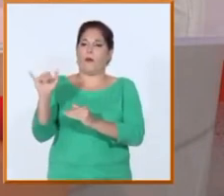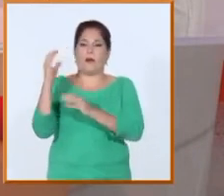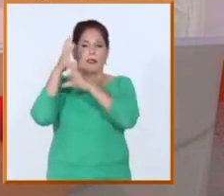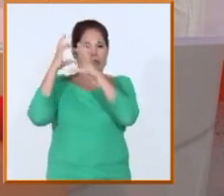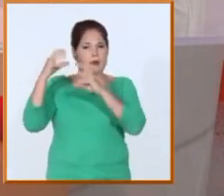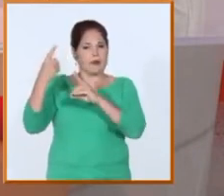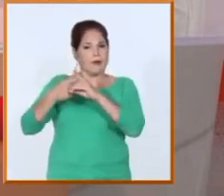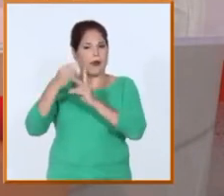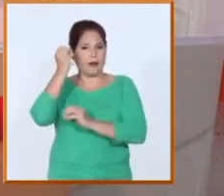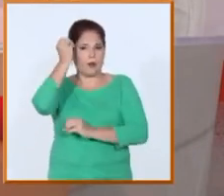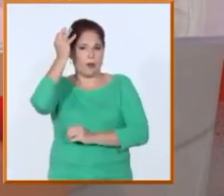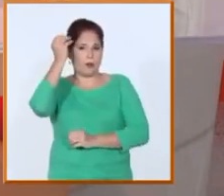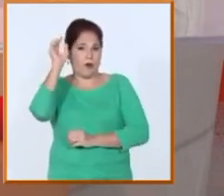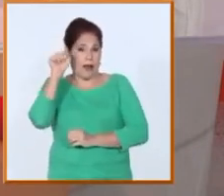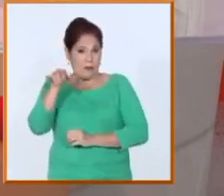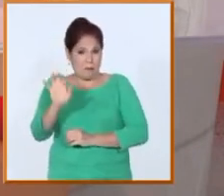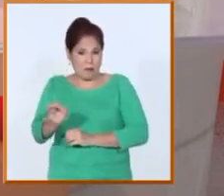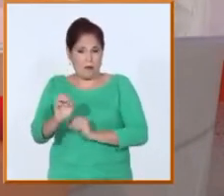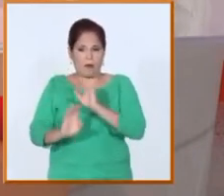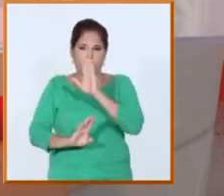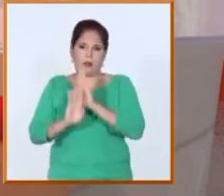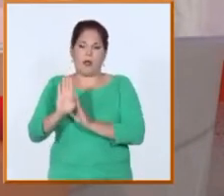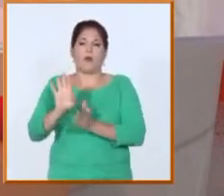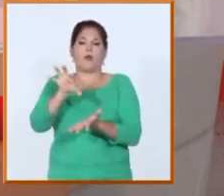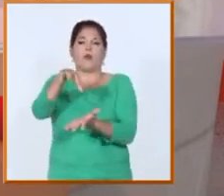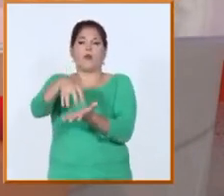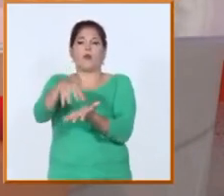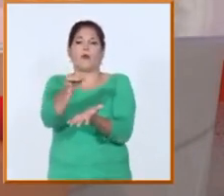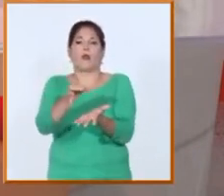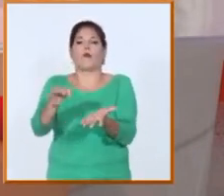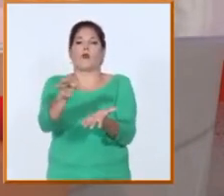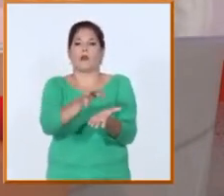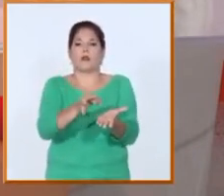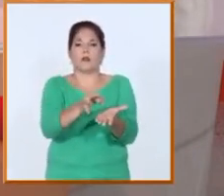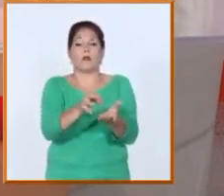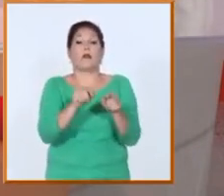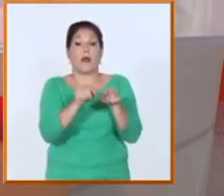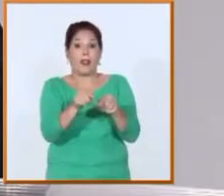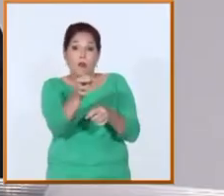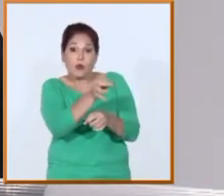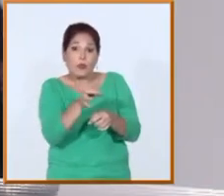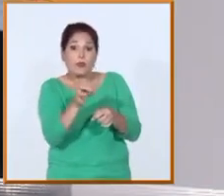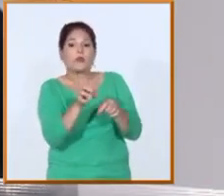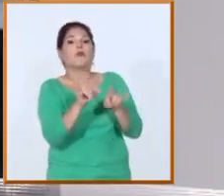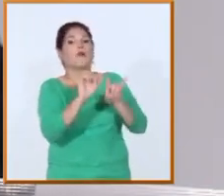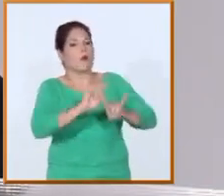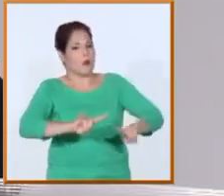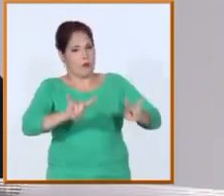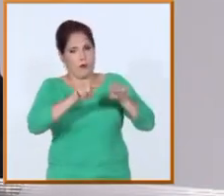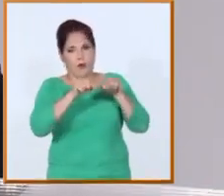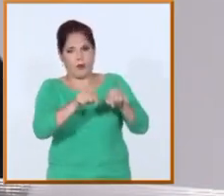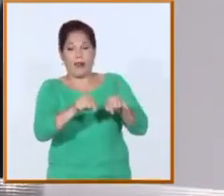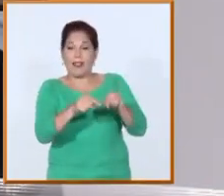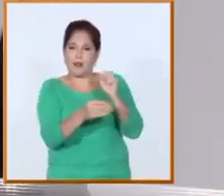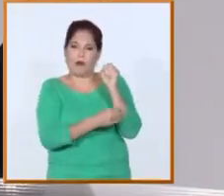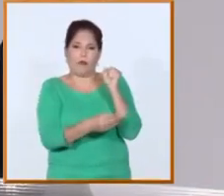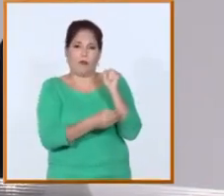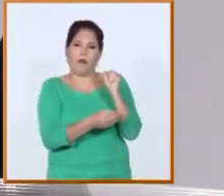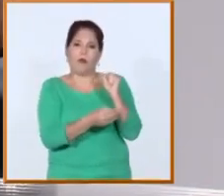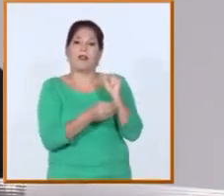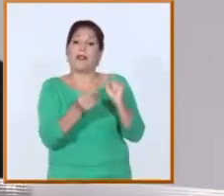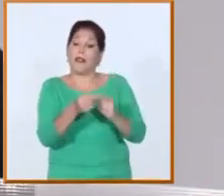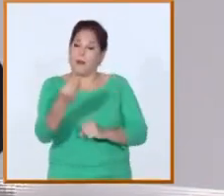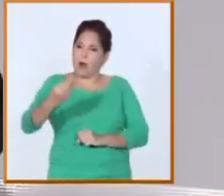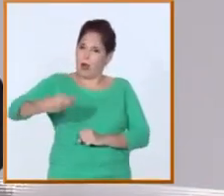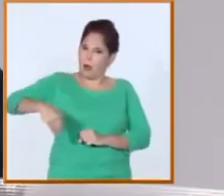y la innovación allí mismo para el desarrollo local o es la universidad en el municipio y eso yo creo que es una oportunidad que tenemos que